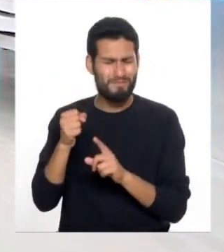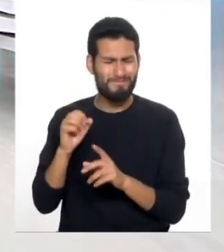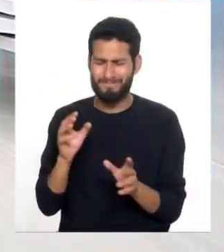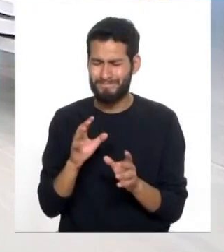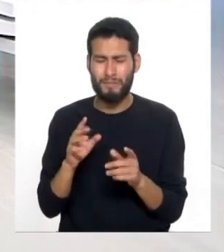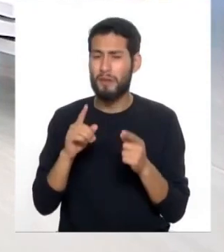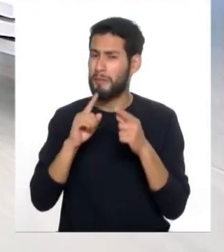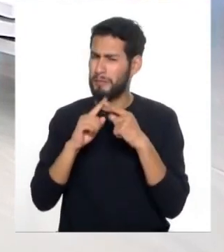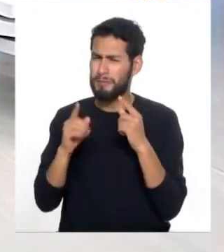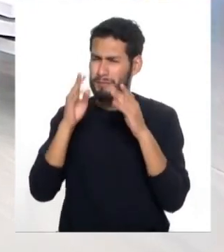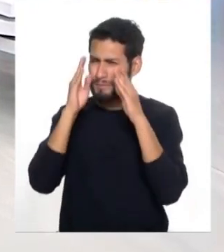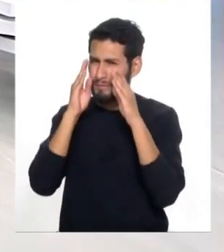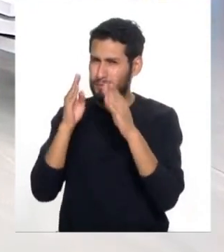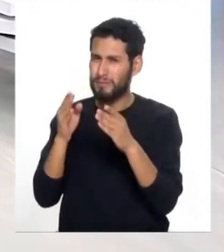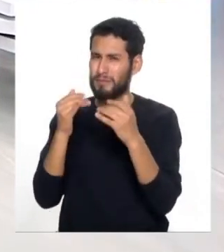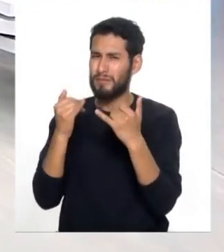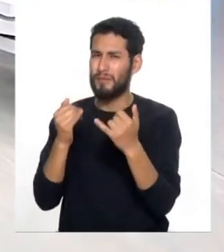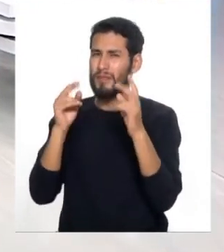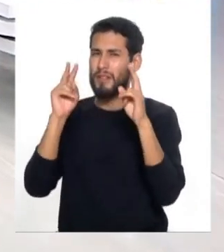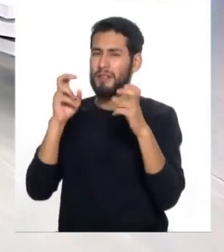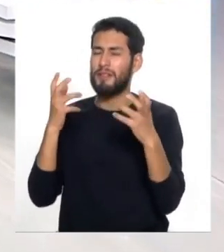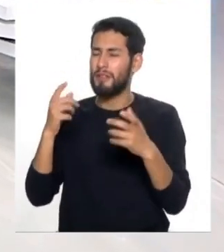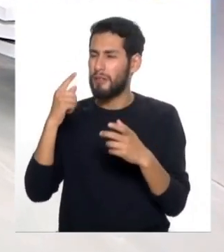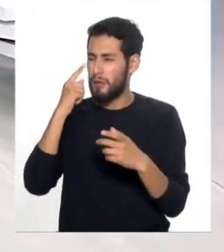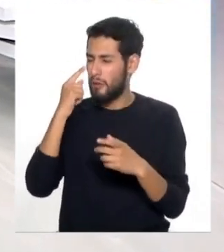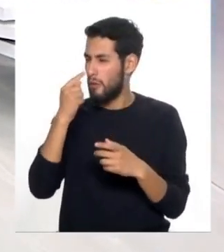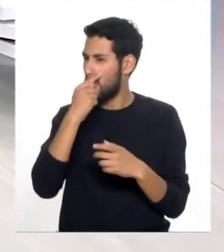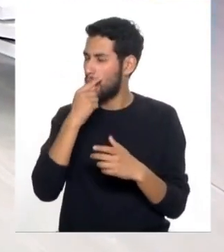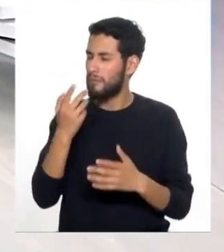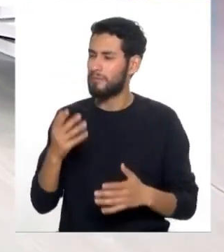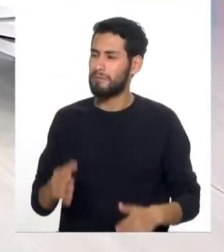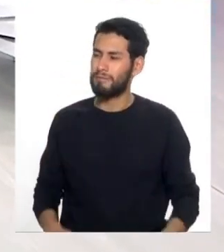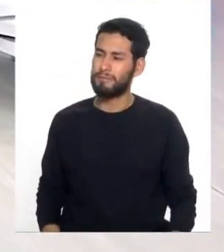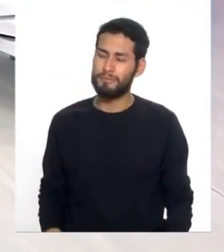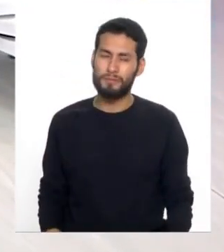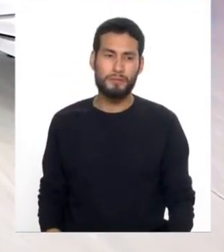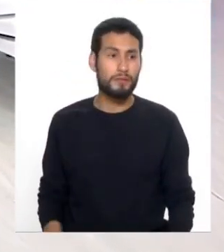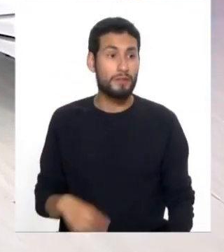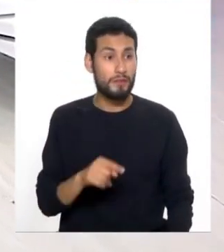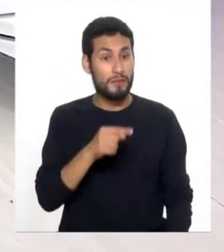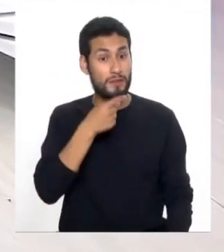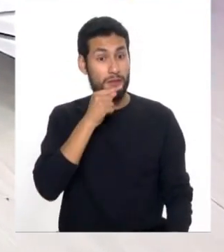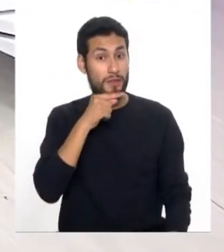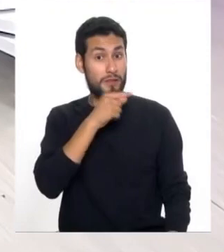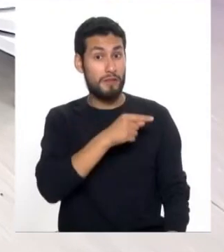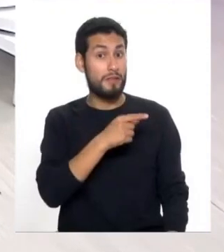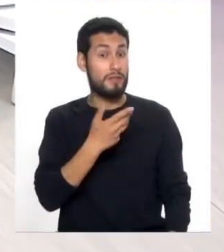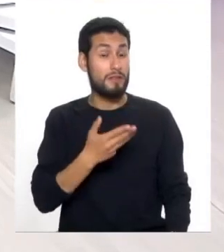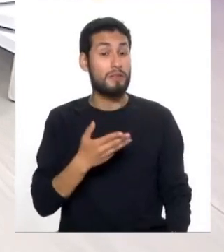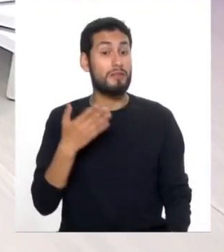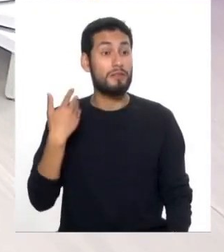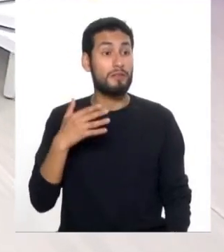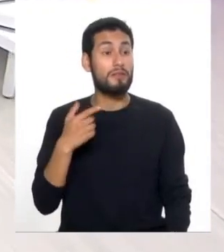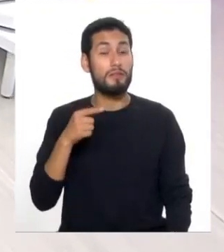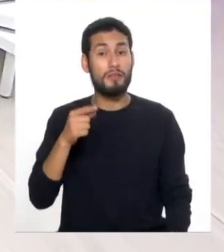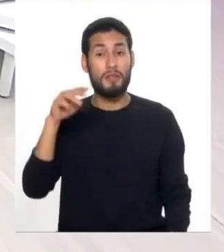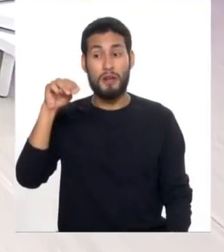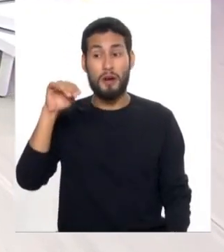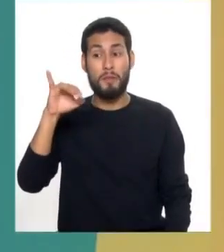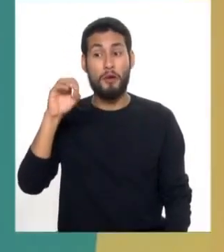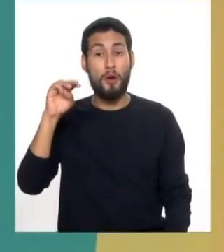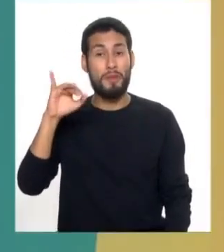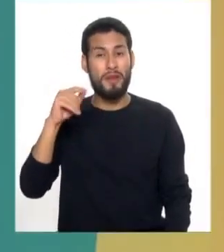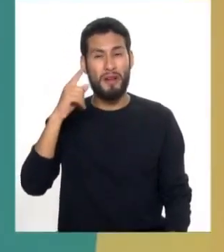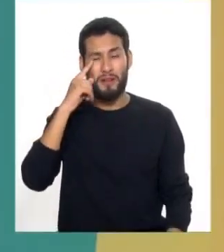enfocarnos en el tema de oftalmología. La señorita comenta que ella tiene una miopía elevada,